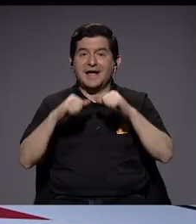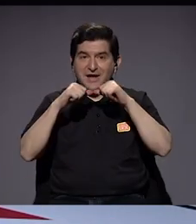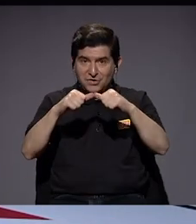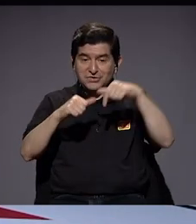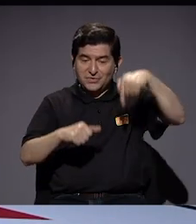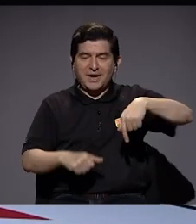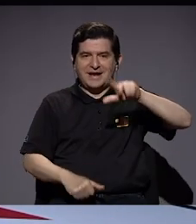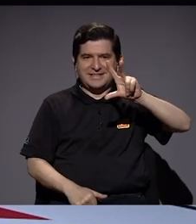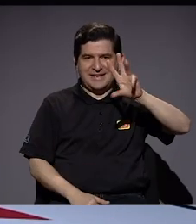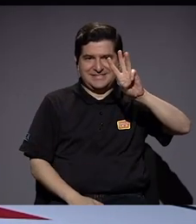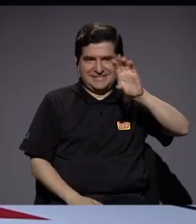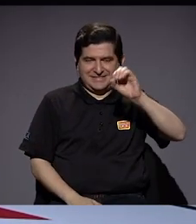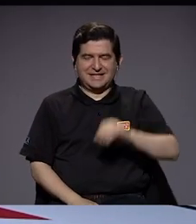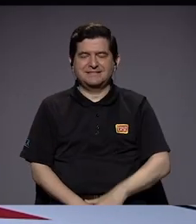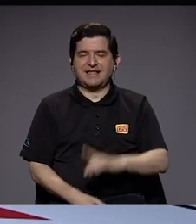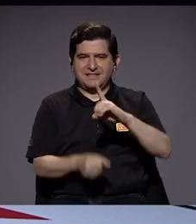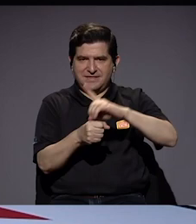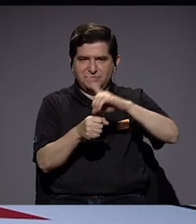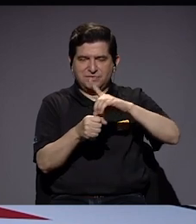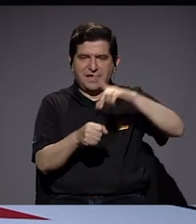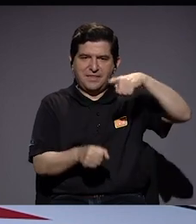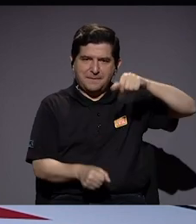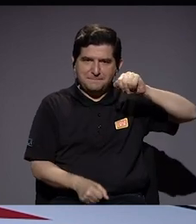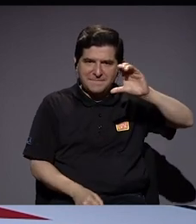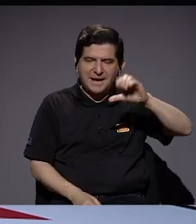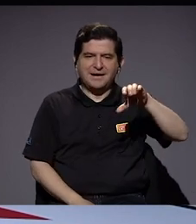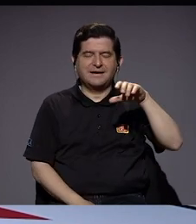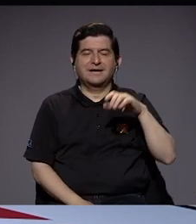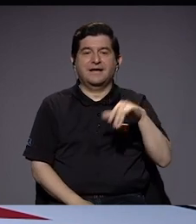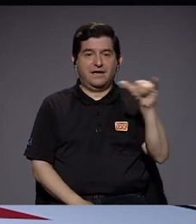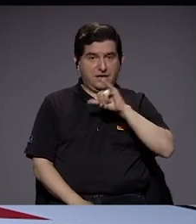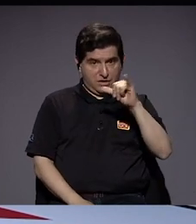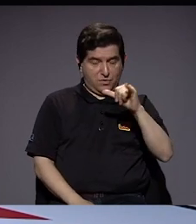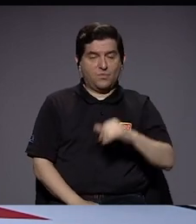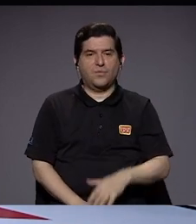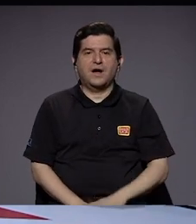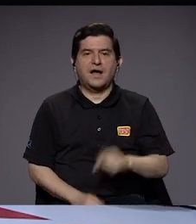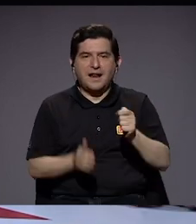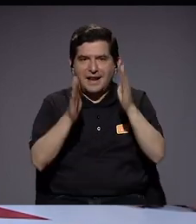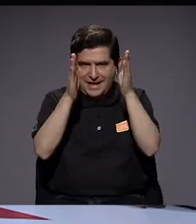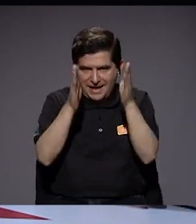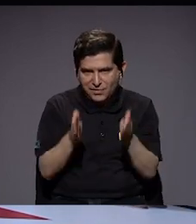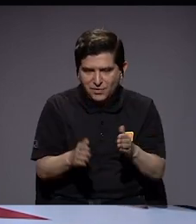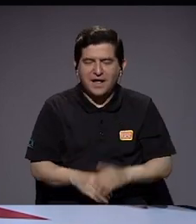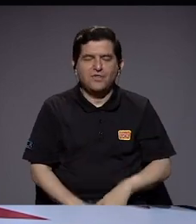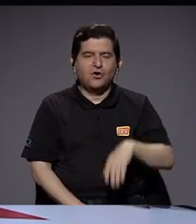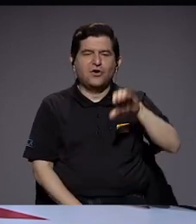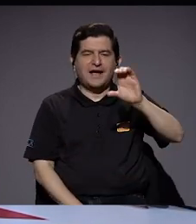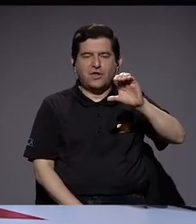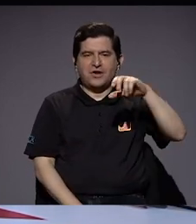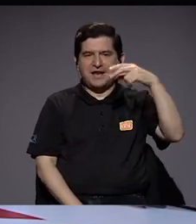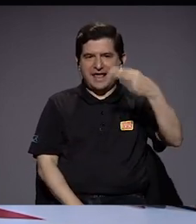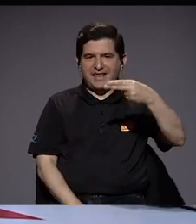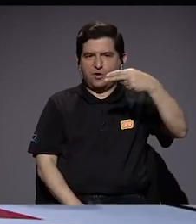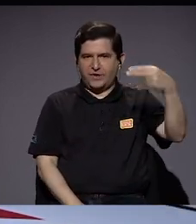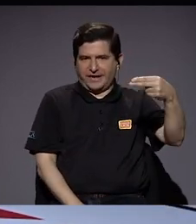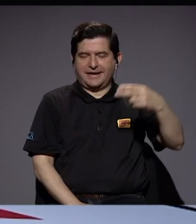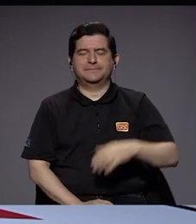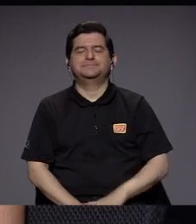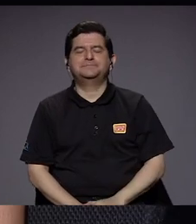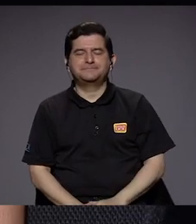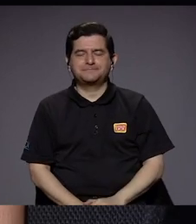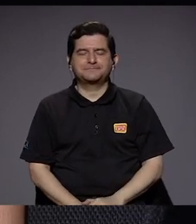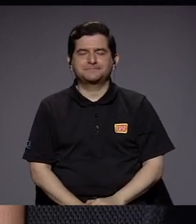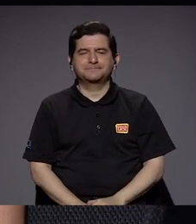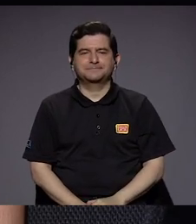Regresamos, estamos en 360 con la diputada del Partido de Acción Ciudadana, también abogada, doña Carolina Hidalgo Herrera.